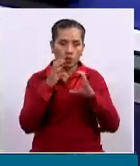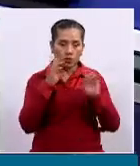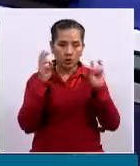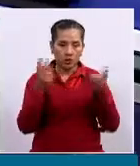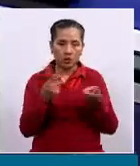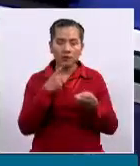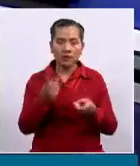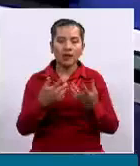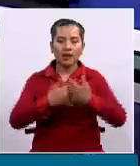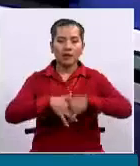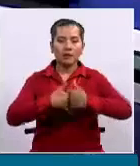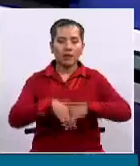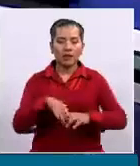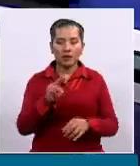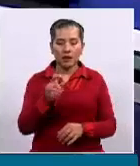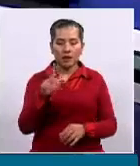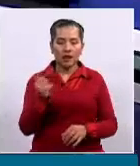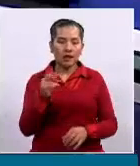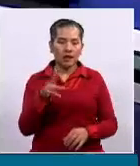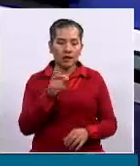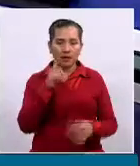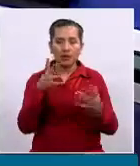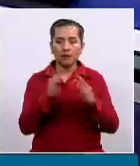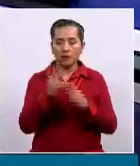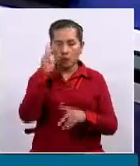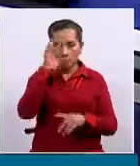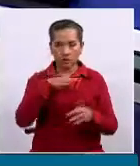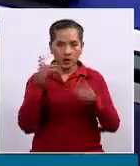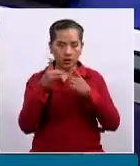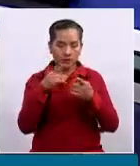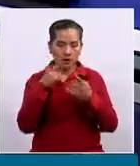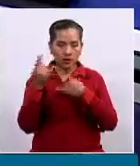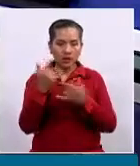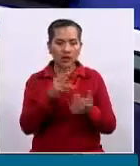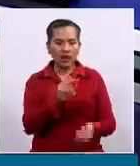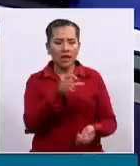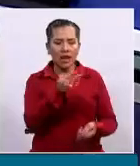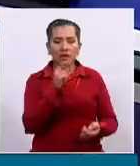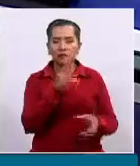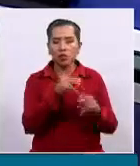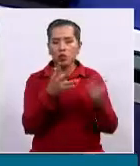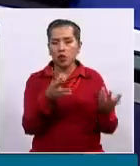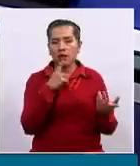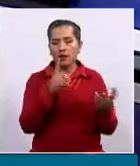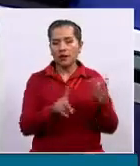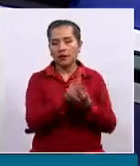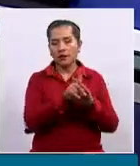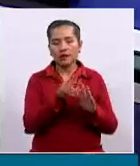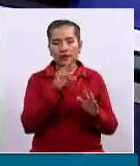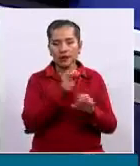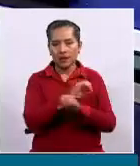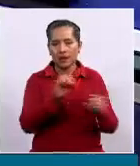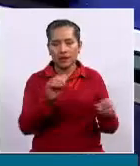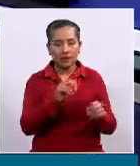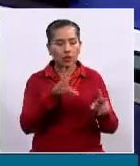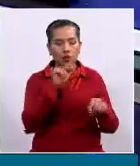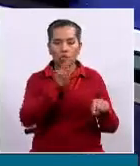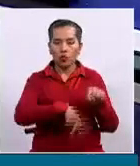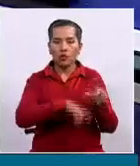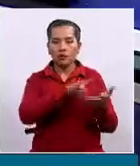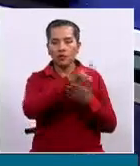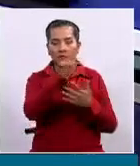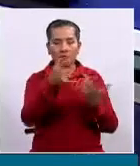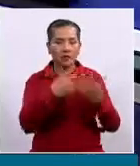empresa Nela Airlines. El director lo ha aclarado. No existe autorización para que esta empresa,